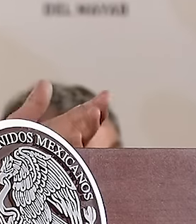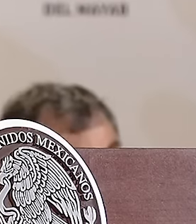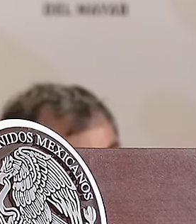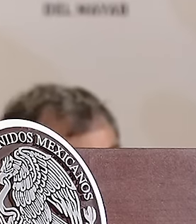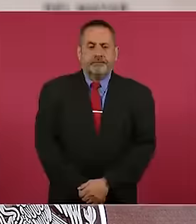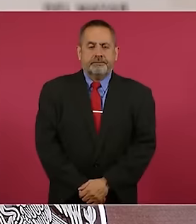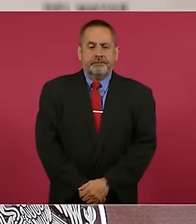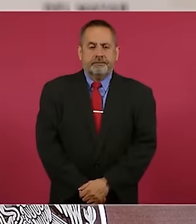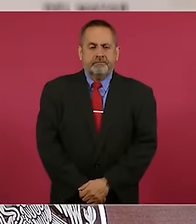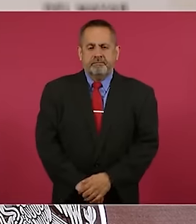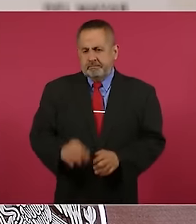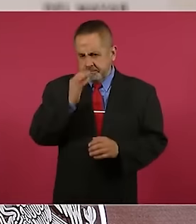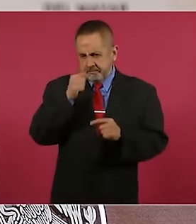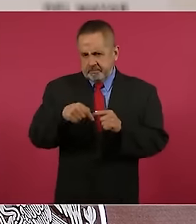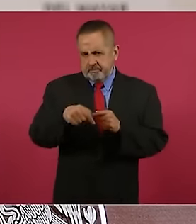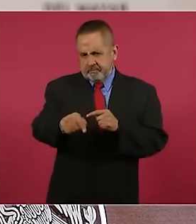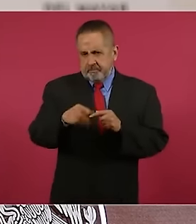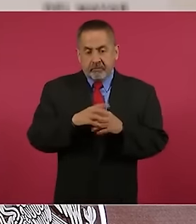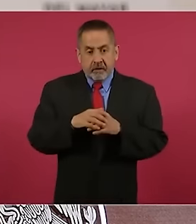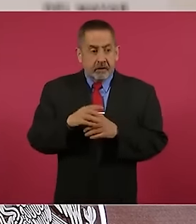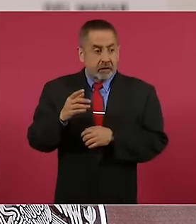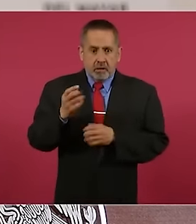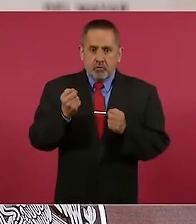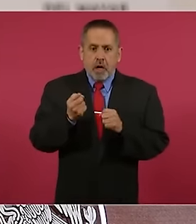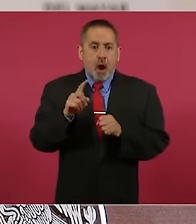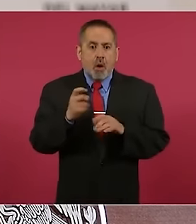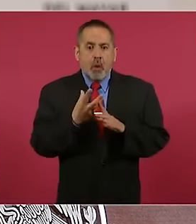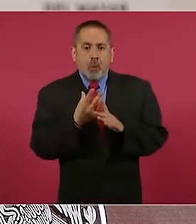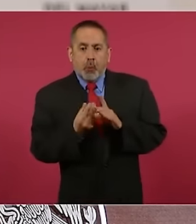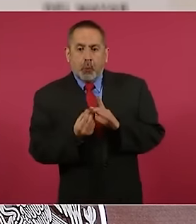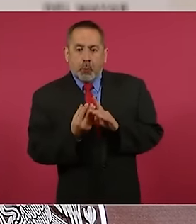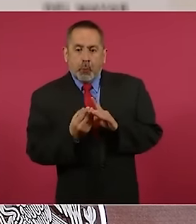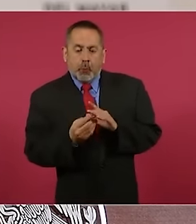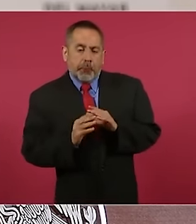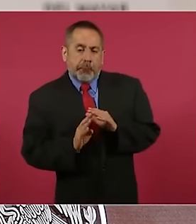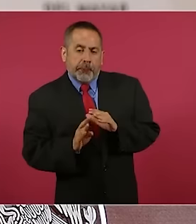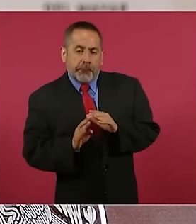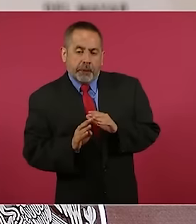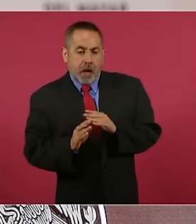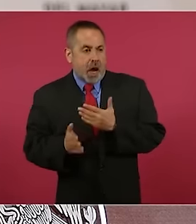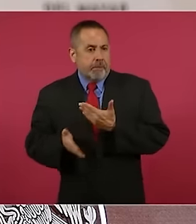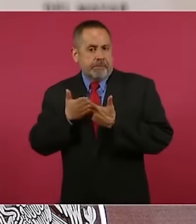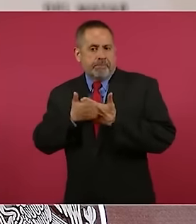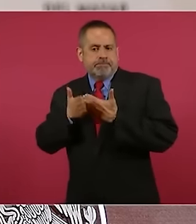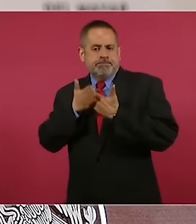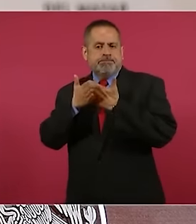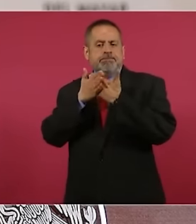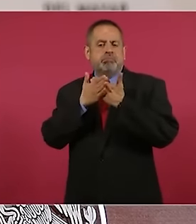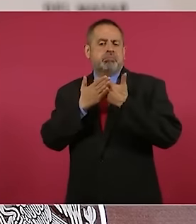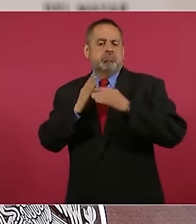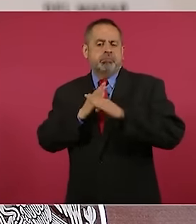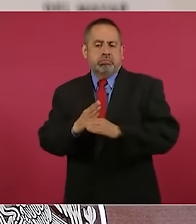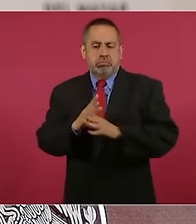sabemos que eran del orden de 500 litros por segundo. Un proyecto que me refiero a la presa El Realito,